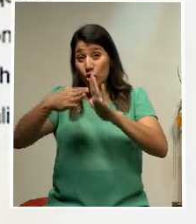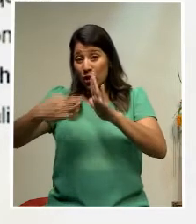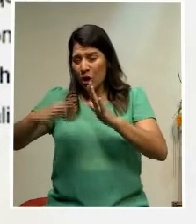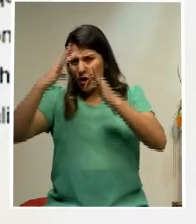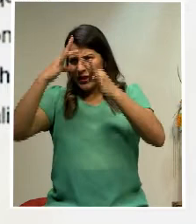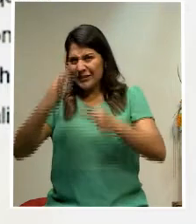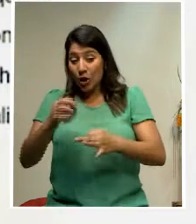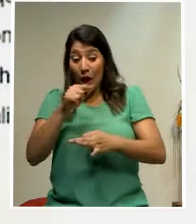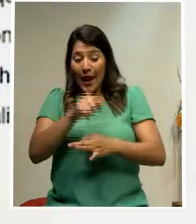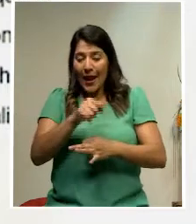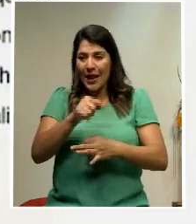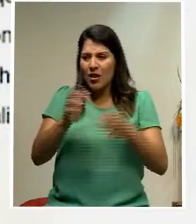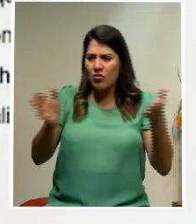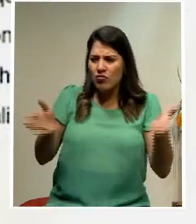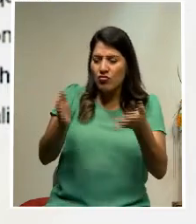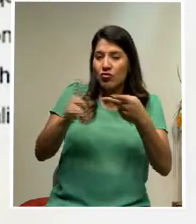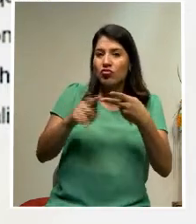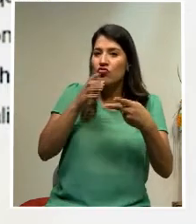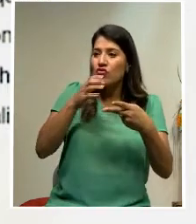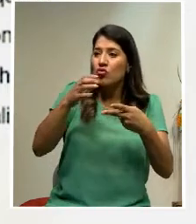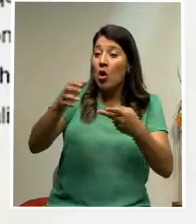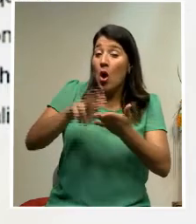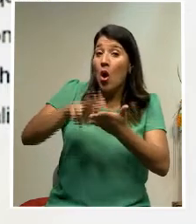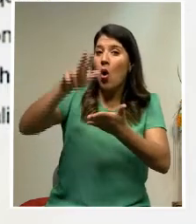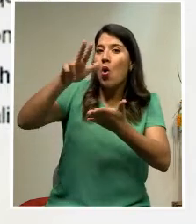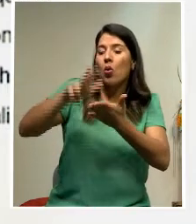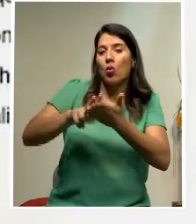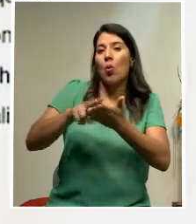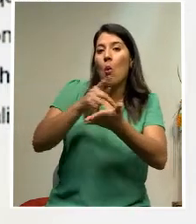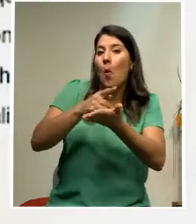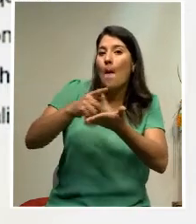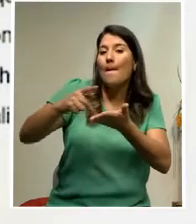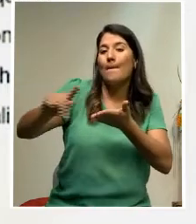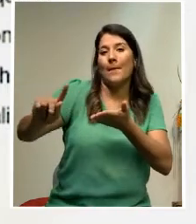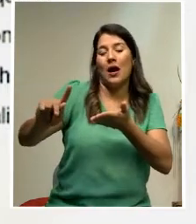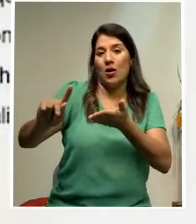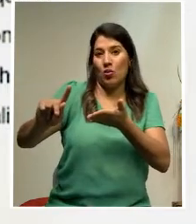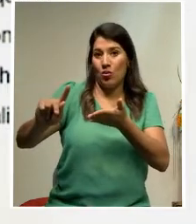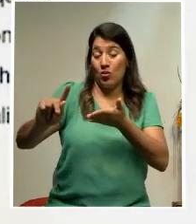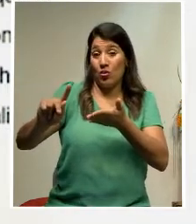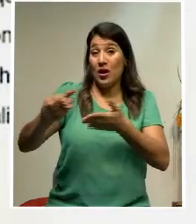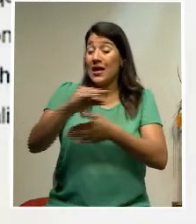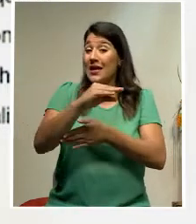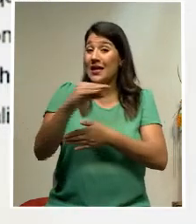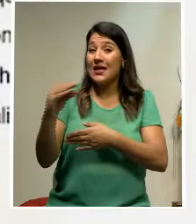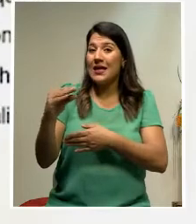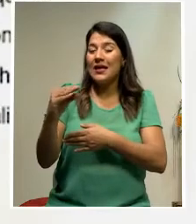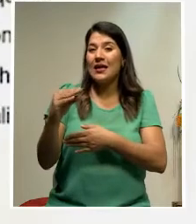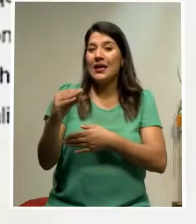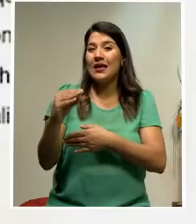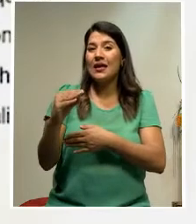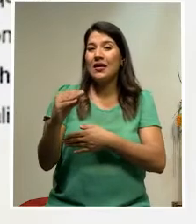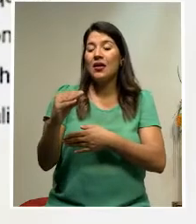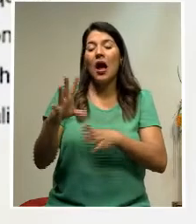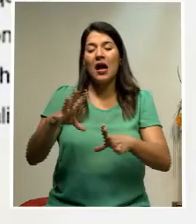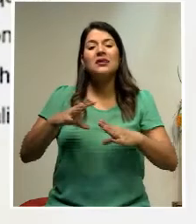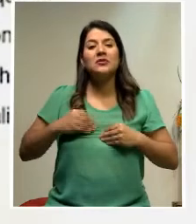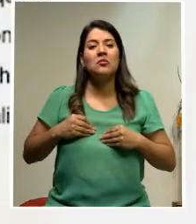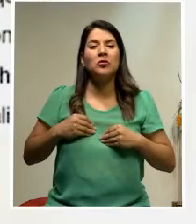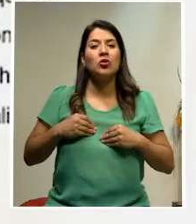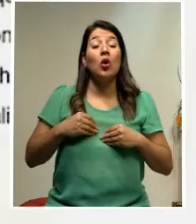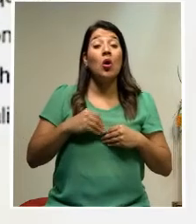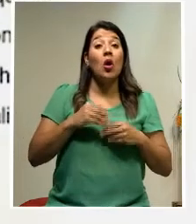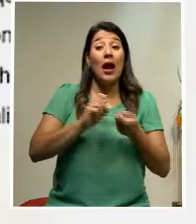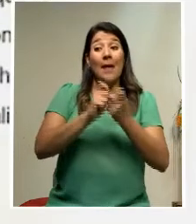y recomendó se aprobara un reajuste contractual y reconoció pasar de una comisión de un 32% a un 45